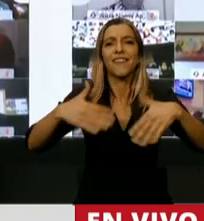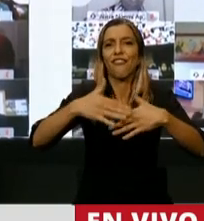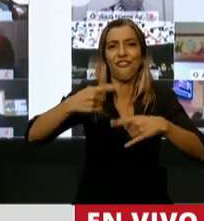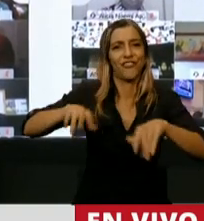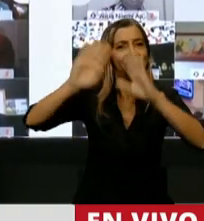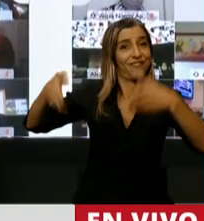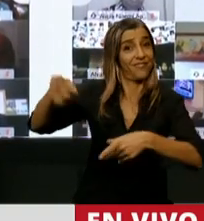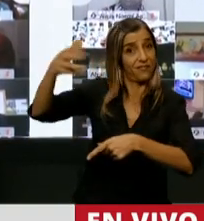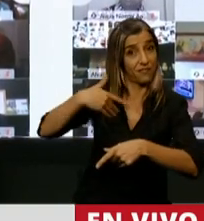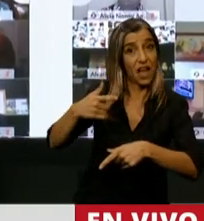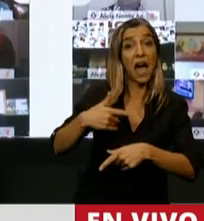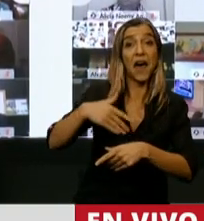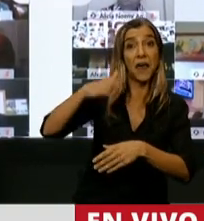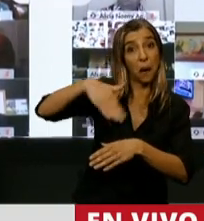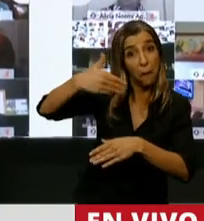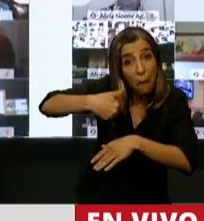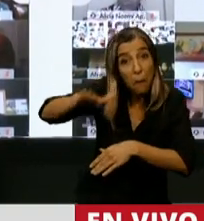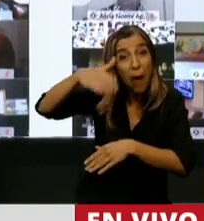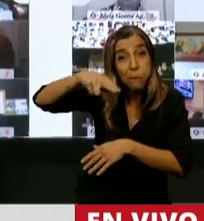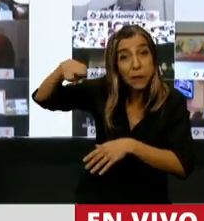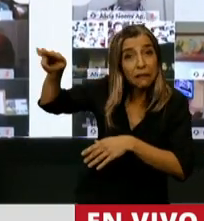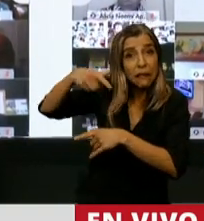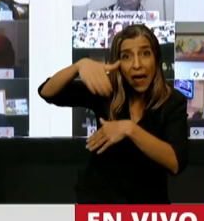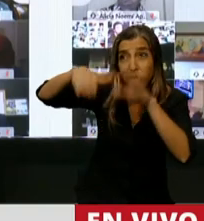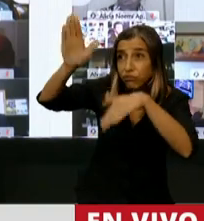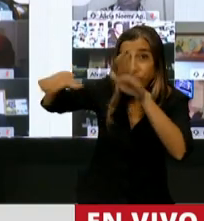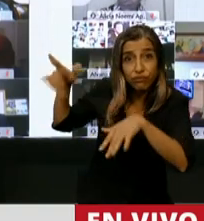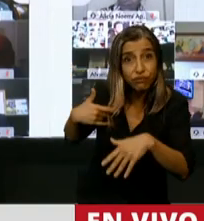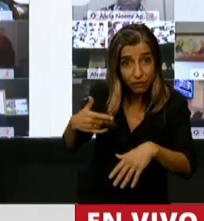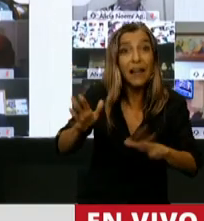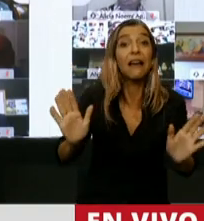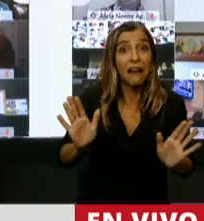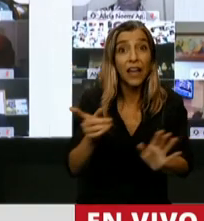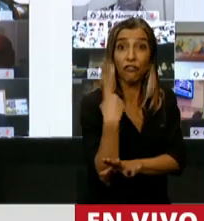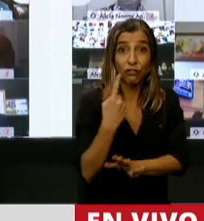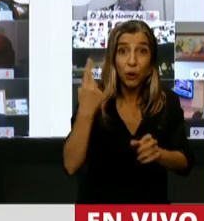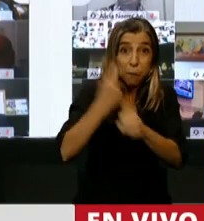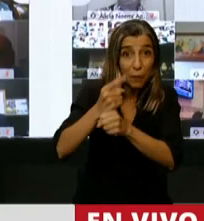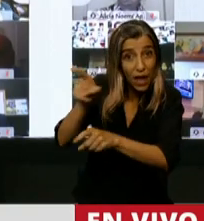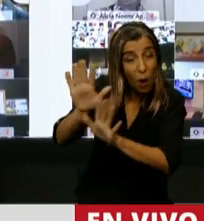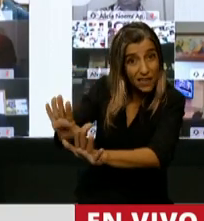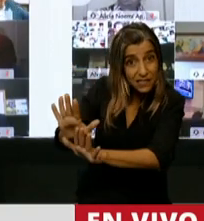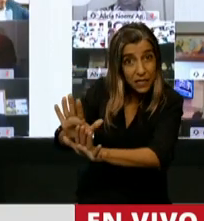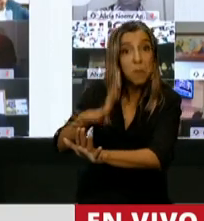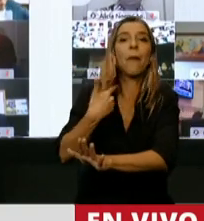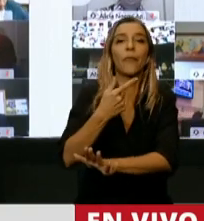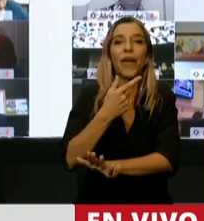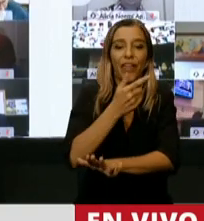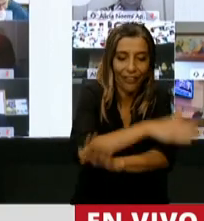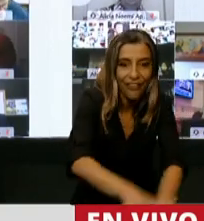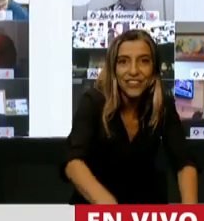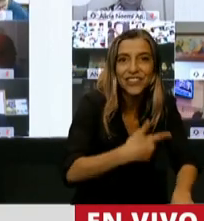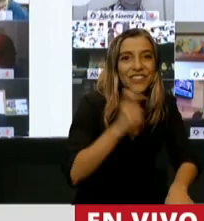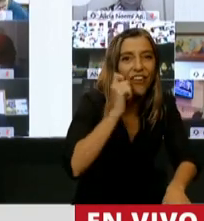pasé hace un par de horas, estaba bastante linda, mientras sub-priorizamos el gasto en la infancia. Según